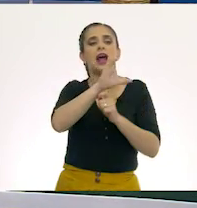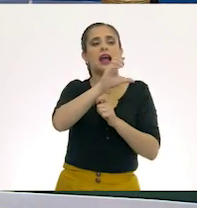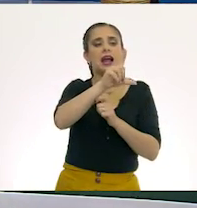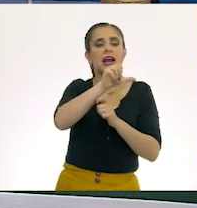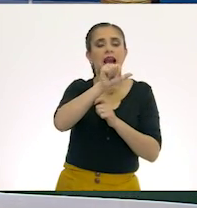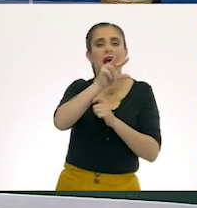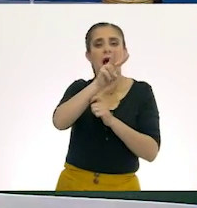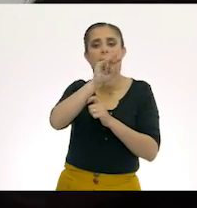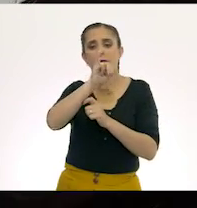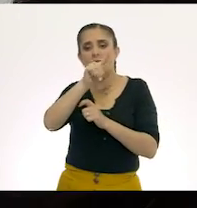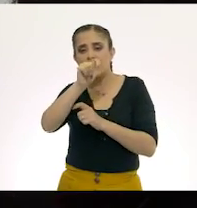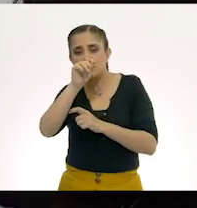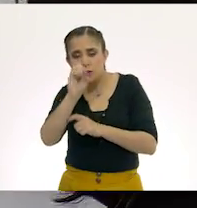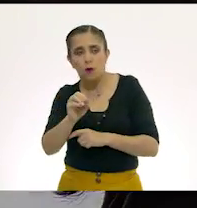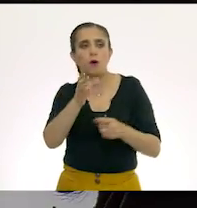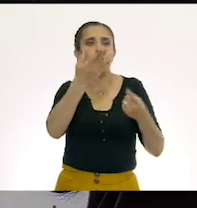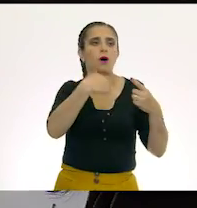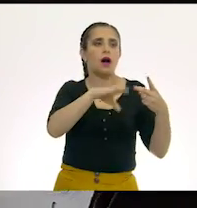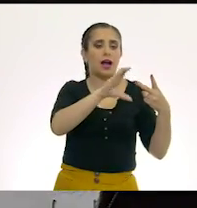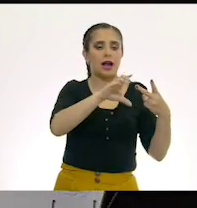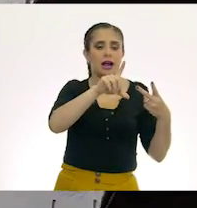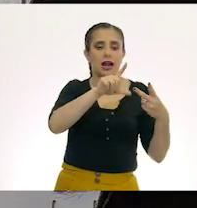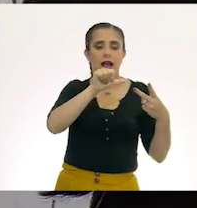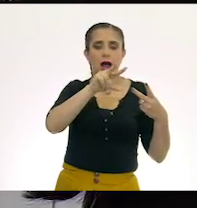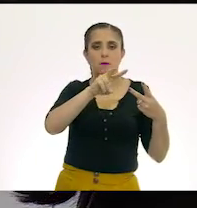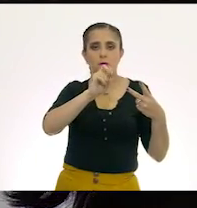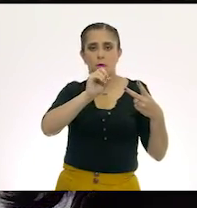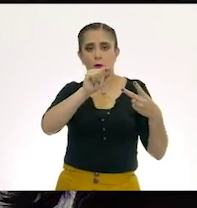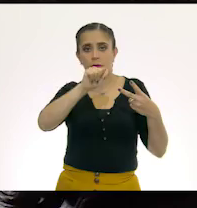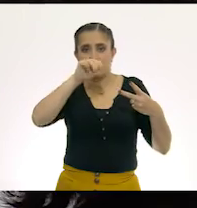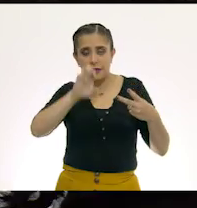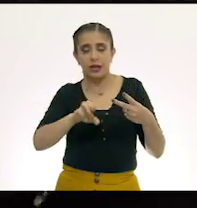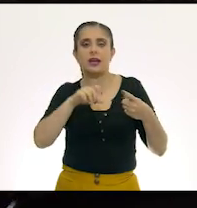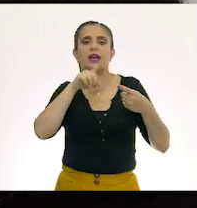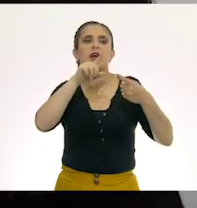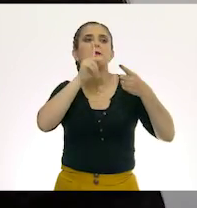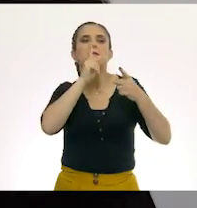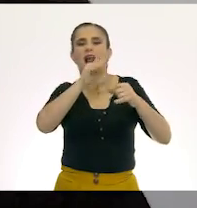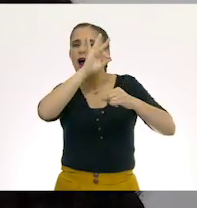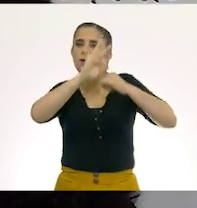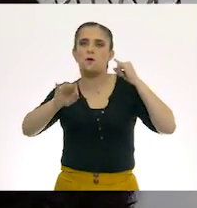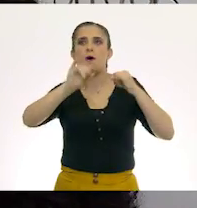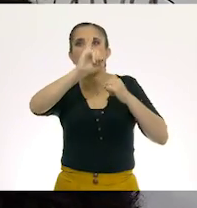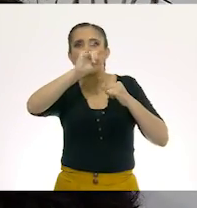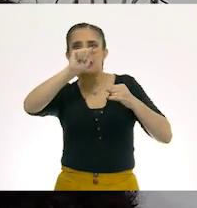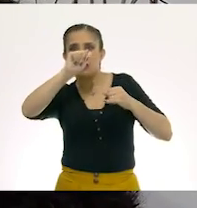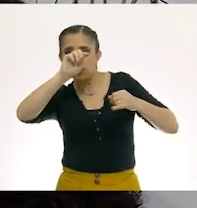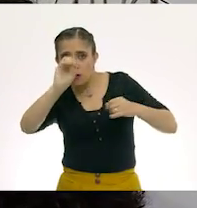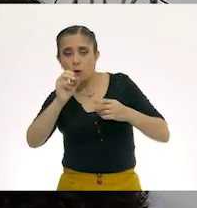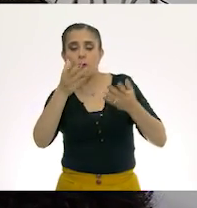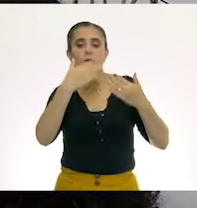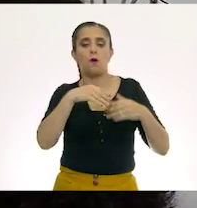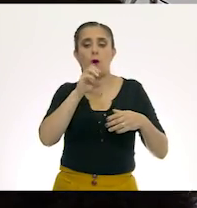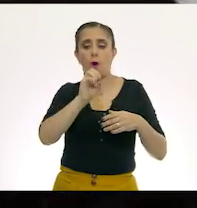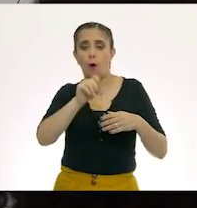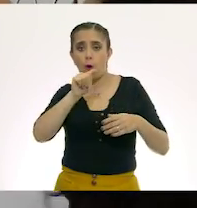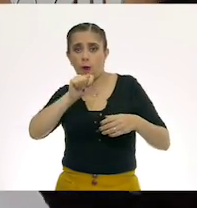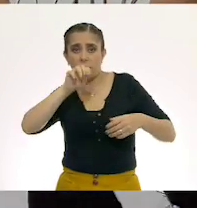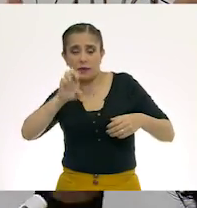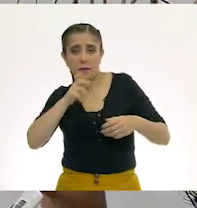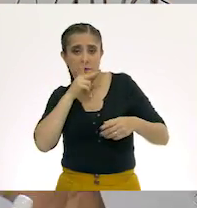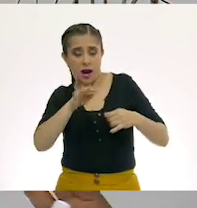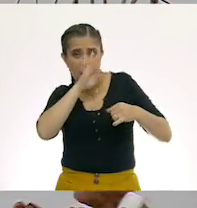clavotes, ¿sí? Estas terminaciones hito y a clavote, perdón, hito y ote, ¿sí?